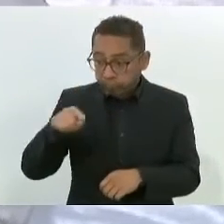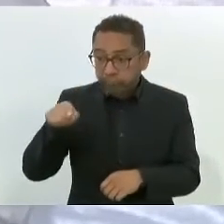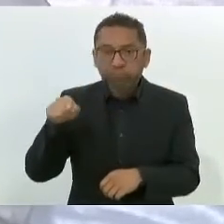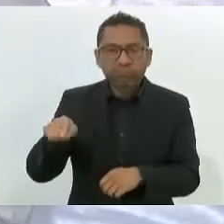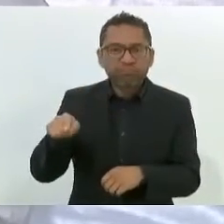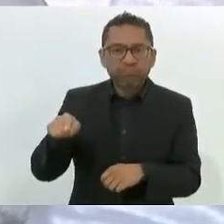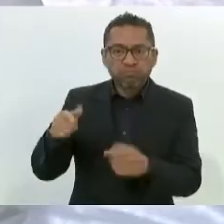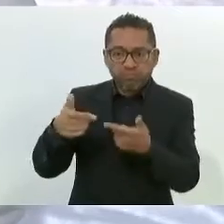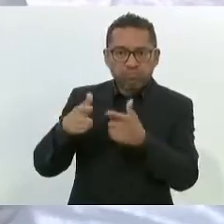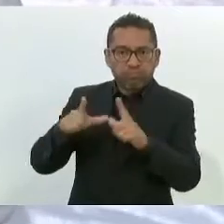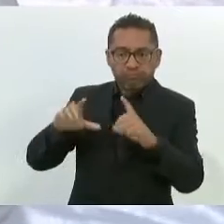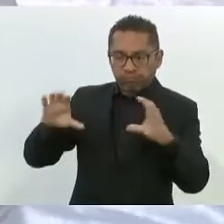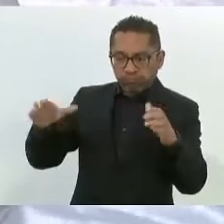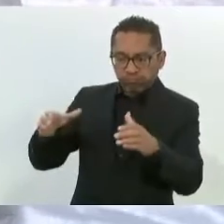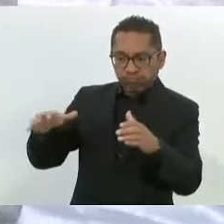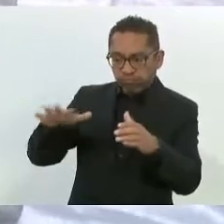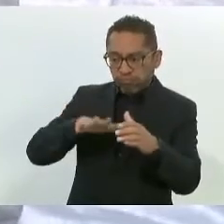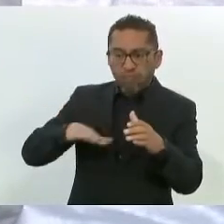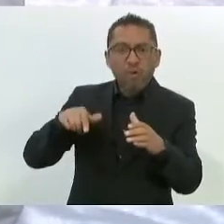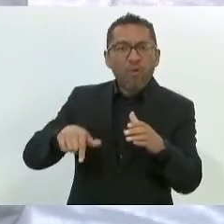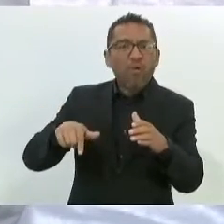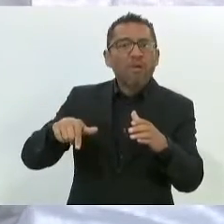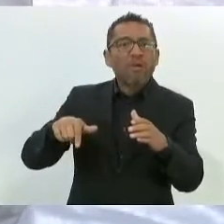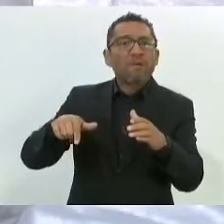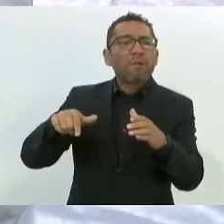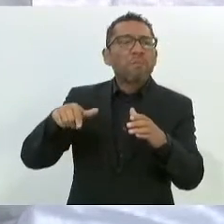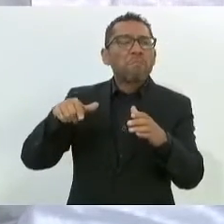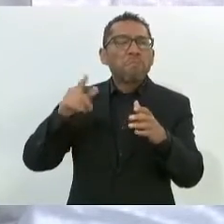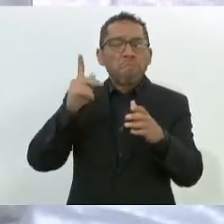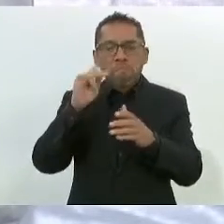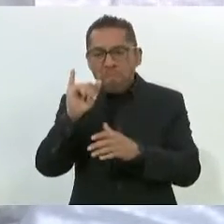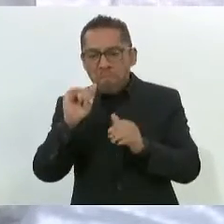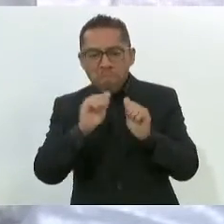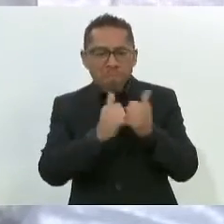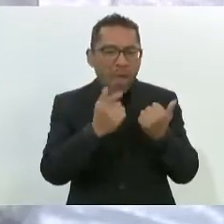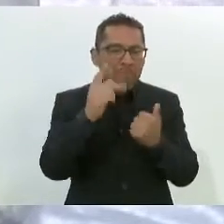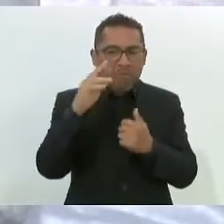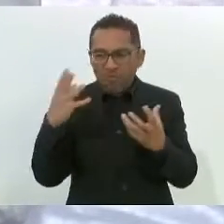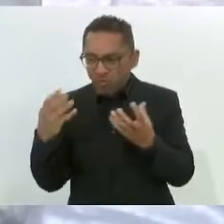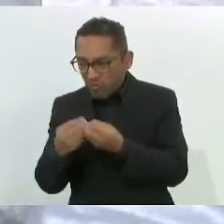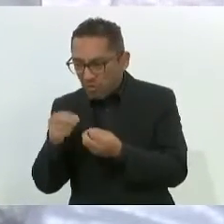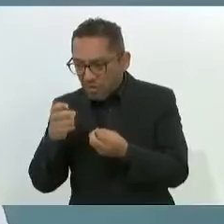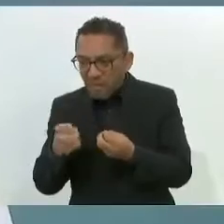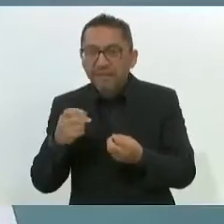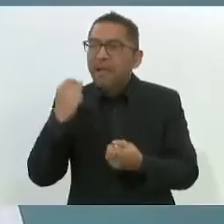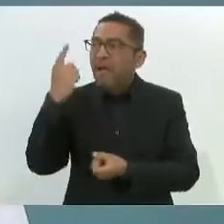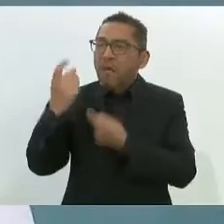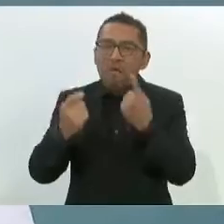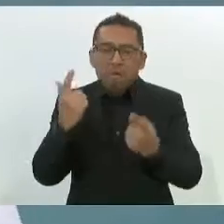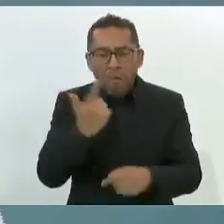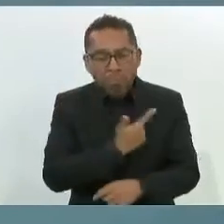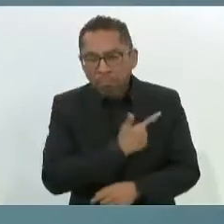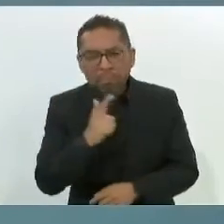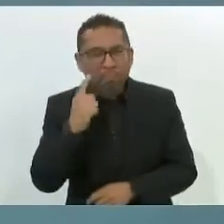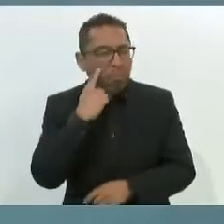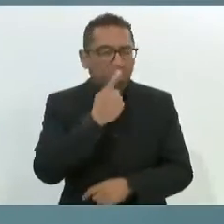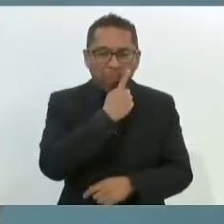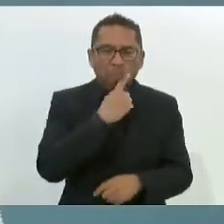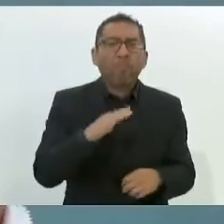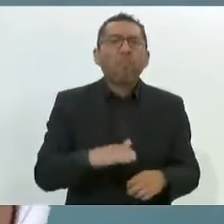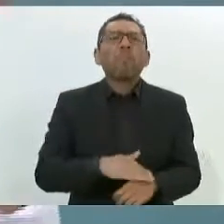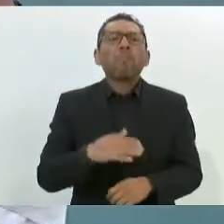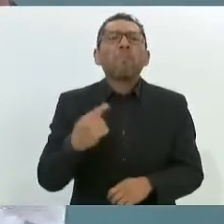en las cámaras del Congreso, pero es una institución que hay que cuidar mucho, porque es la esperanza